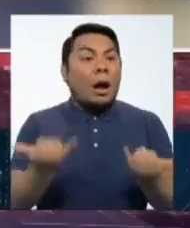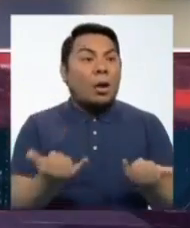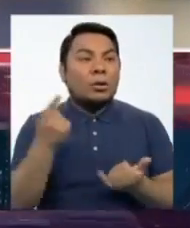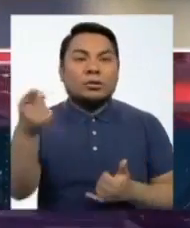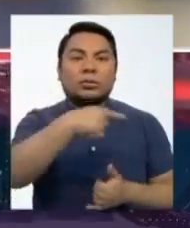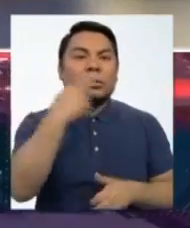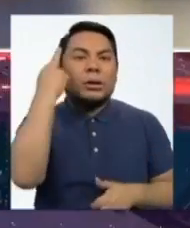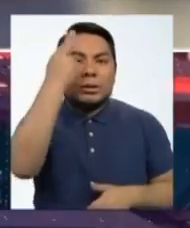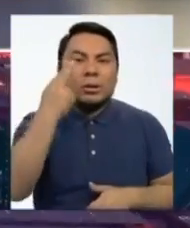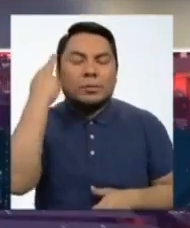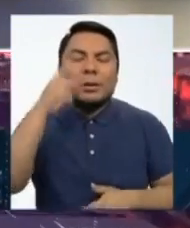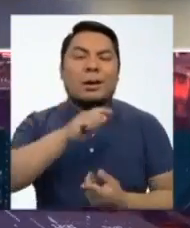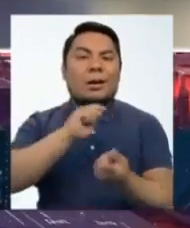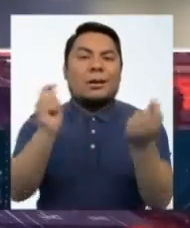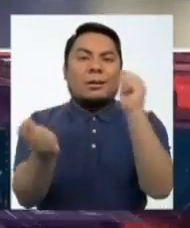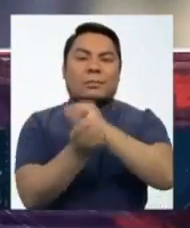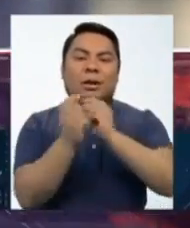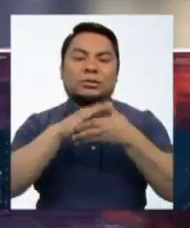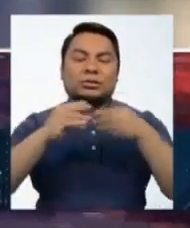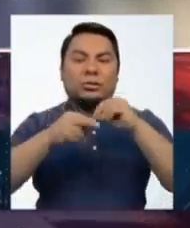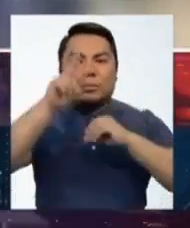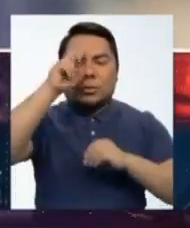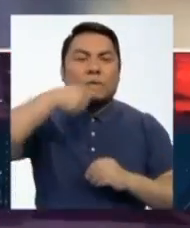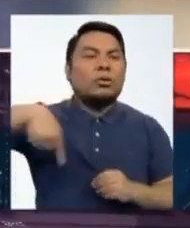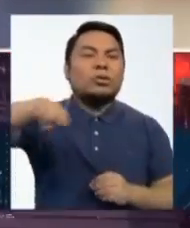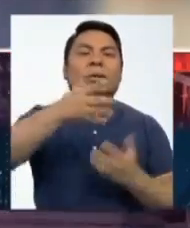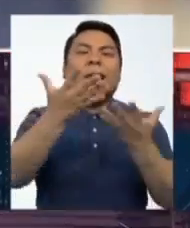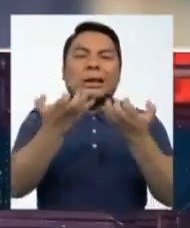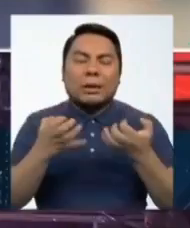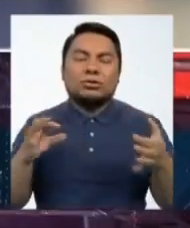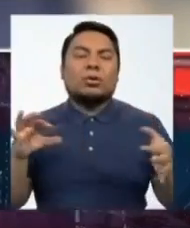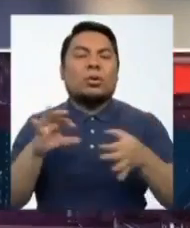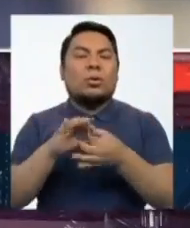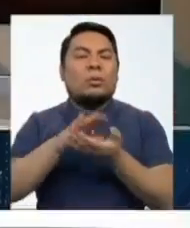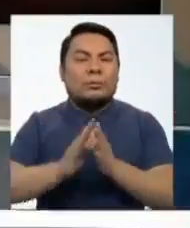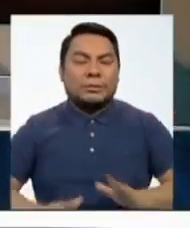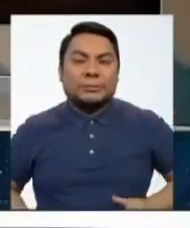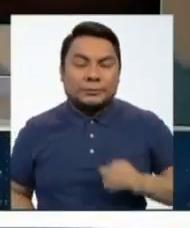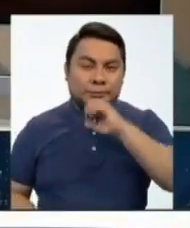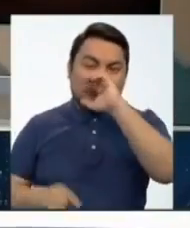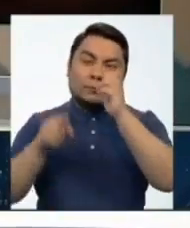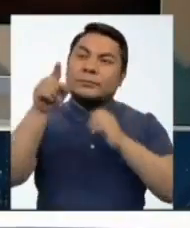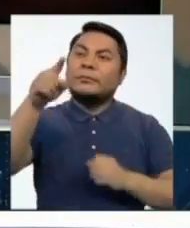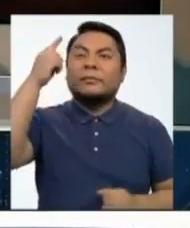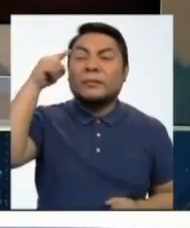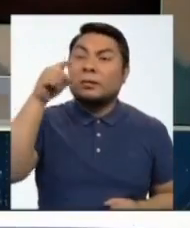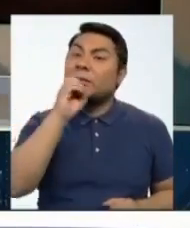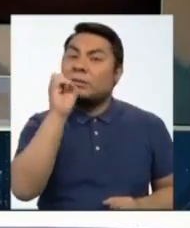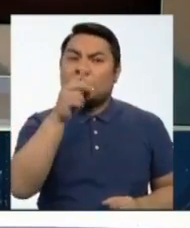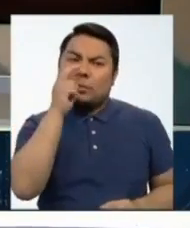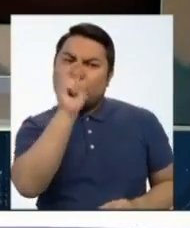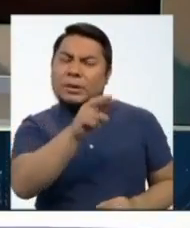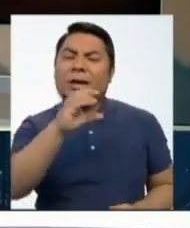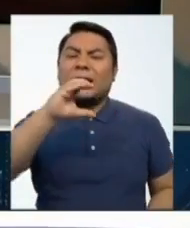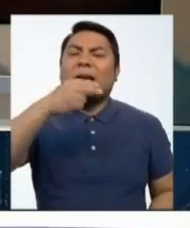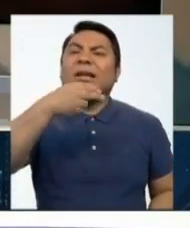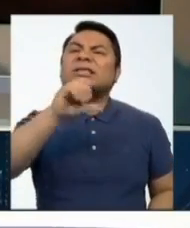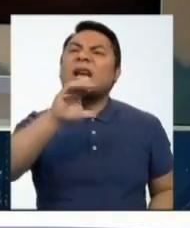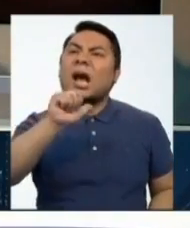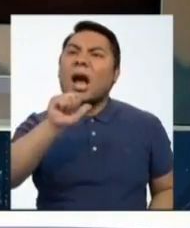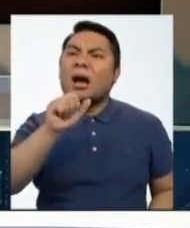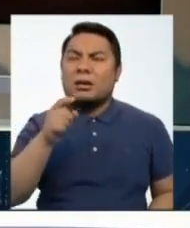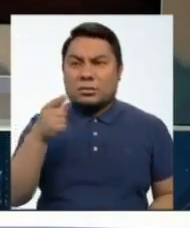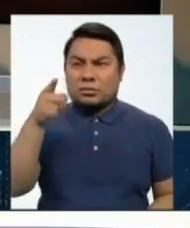del país porque los peruanos estamos pidiendo reconciliación. ¿Usted vio a Vicente Silva Checa alguna vez como parte integrante de esa cúpula?